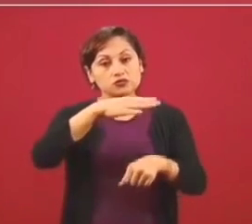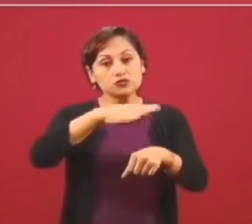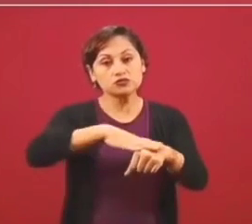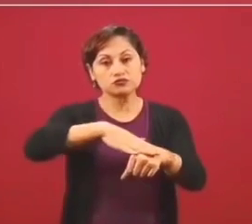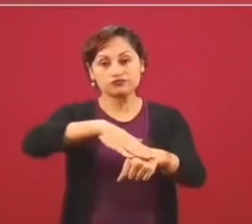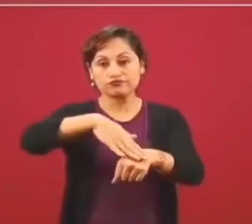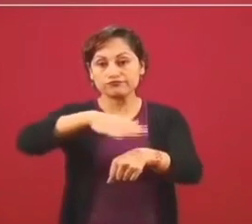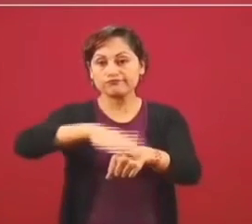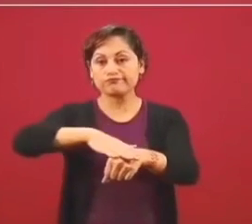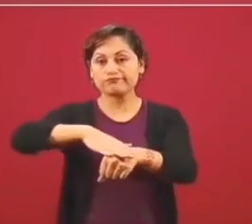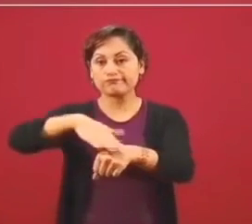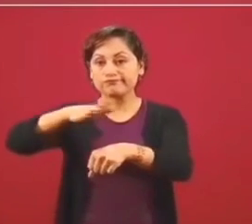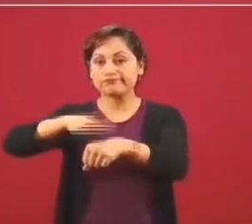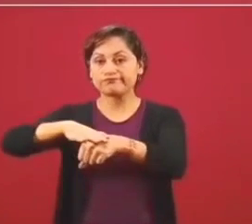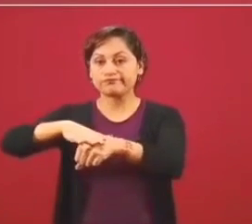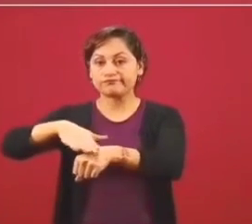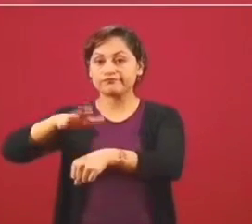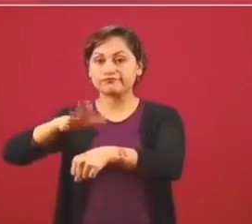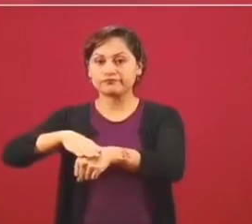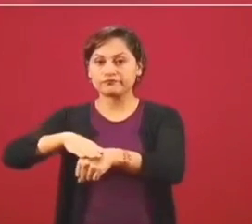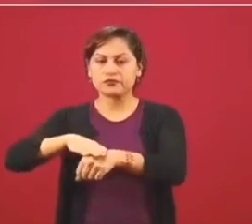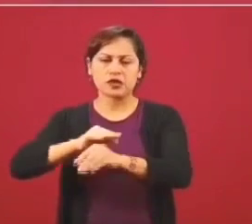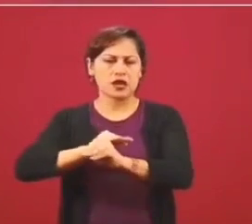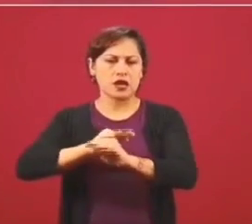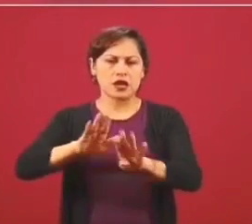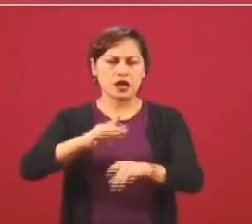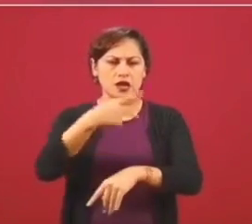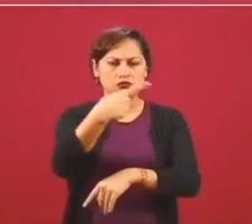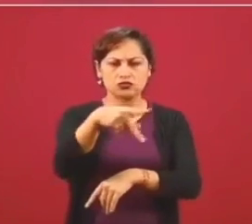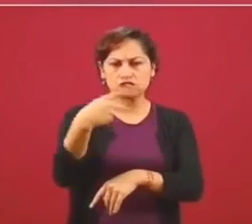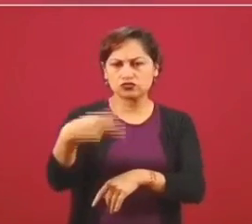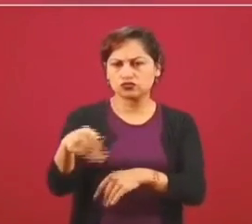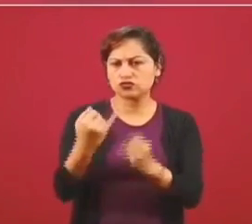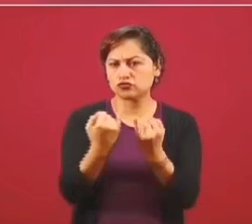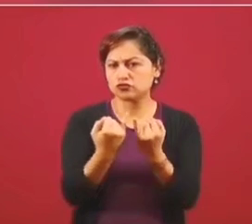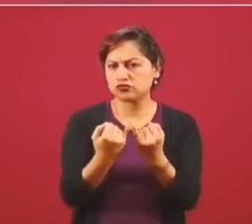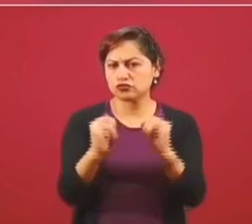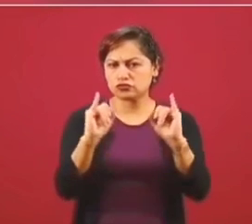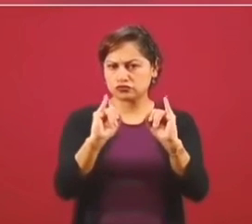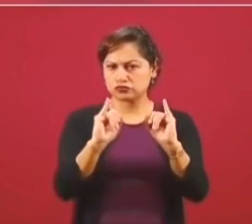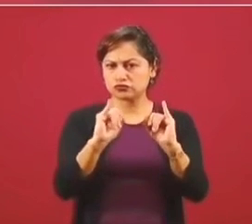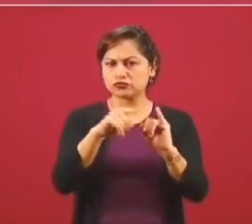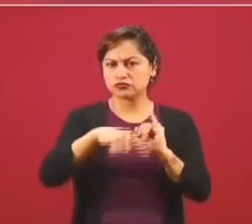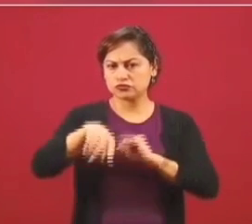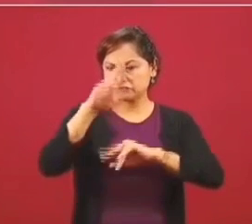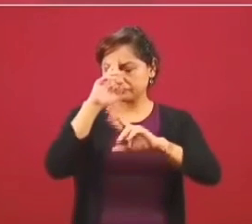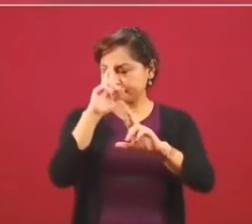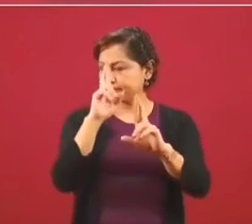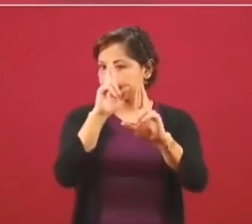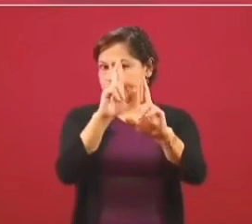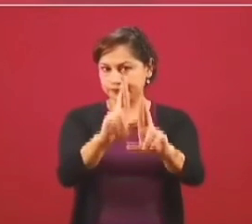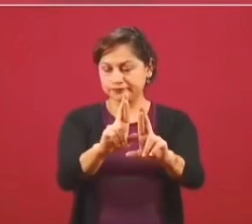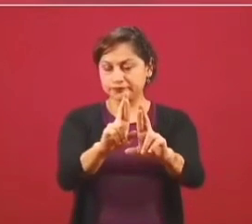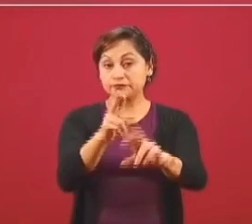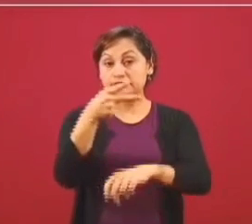respetando las autonomías, en la corrupción